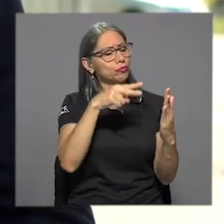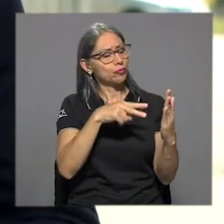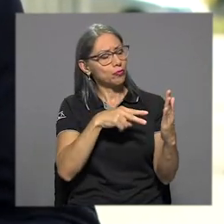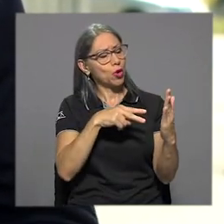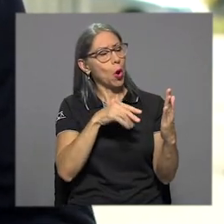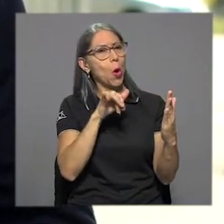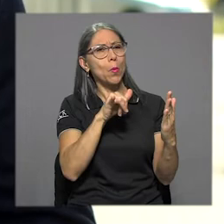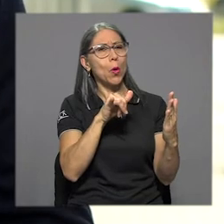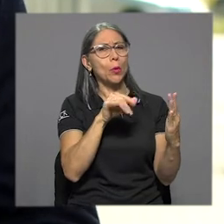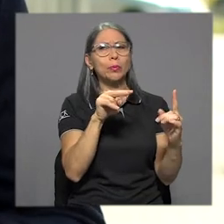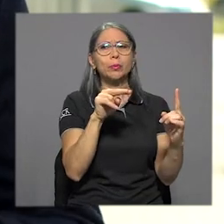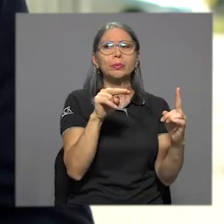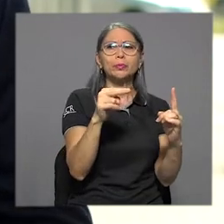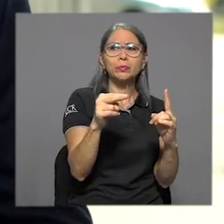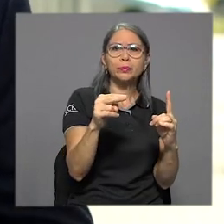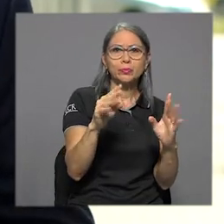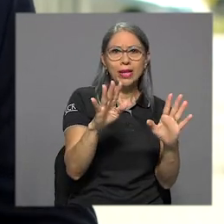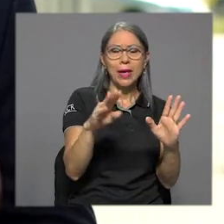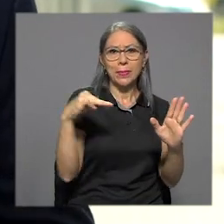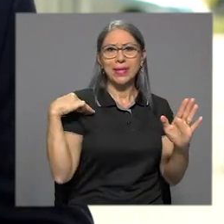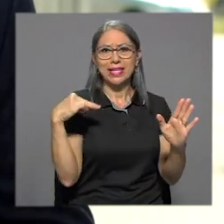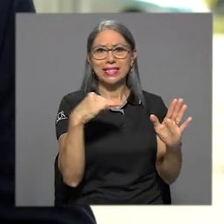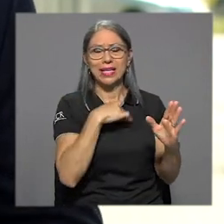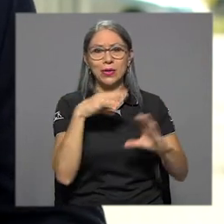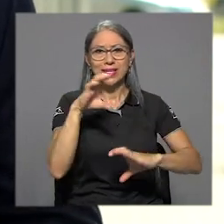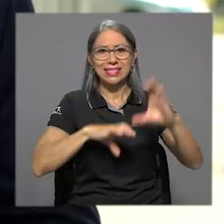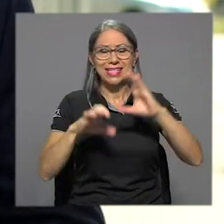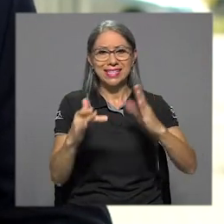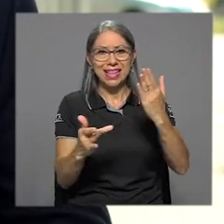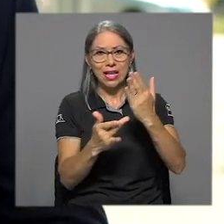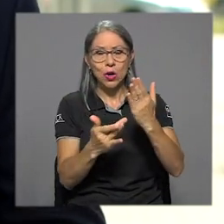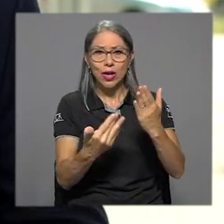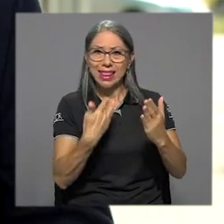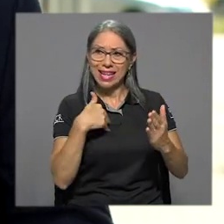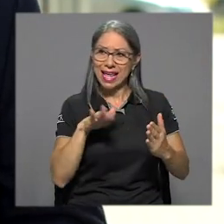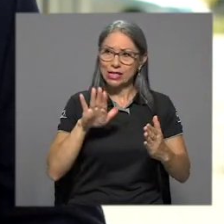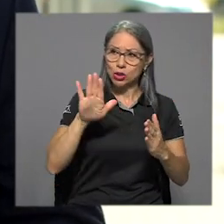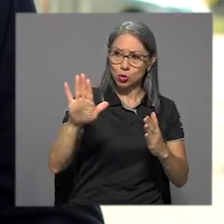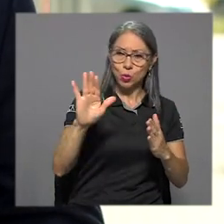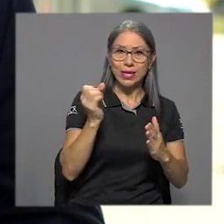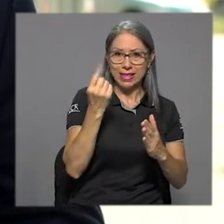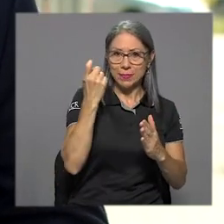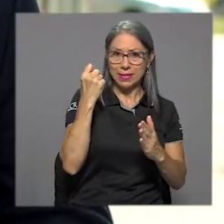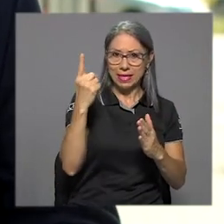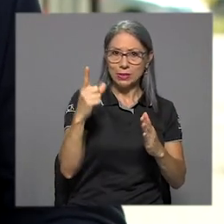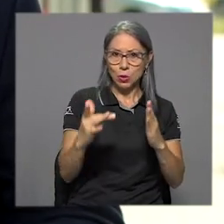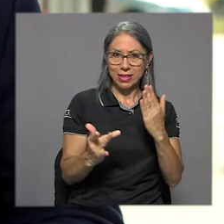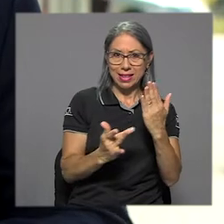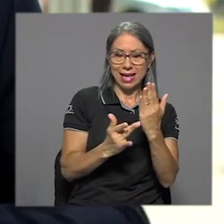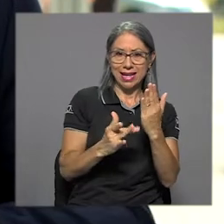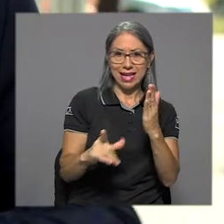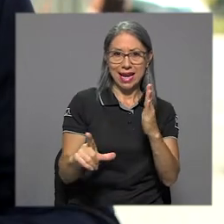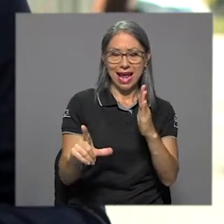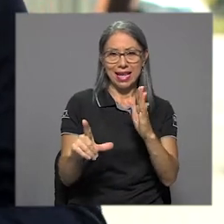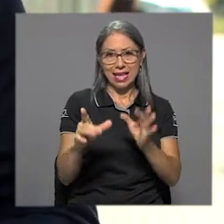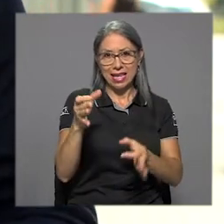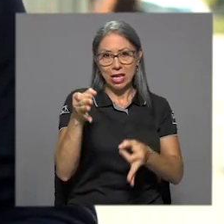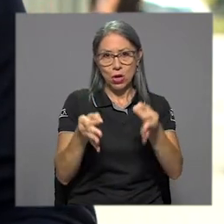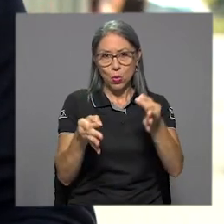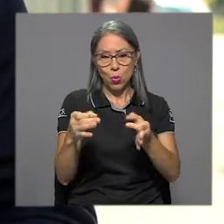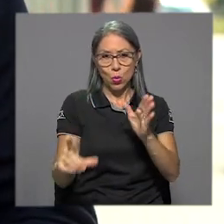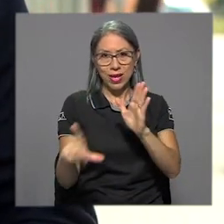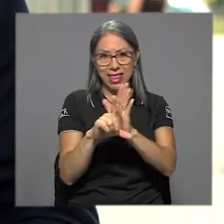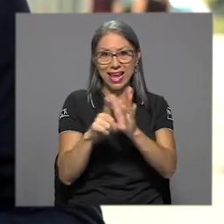espacio a la interpretación jurídica y técnica por parte del Ministerio de Ciencia y Tecnología y limitaba las